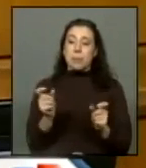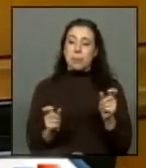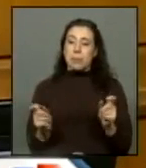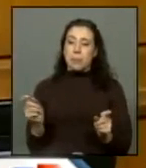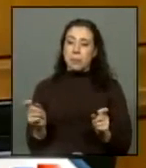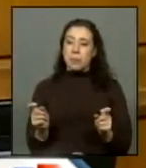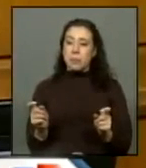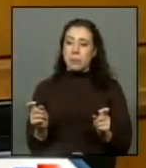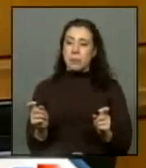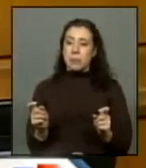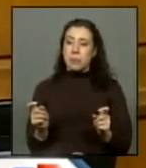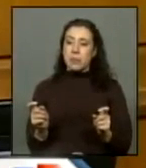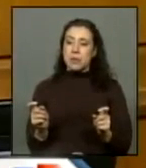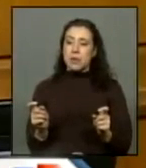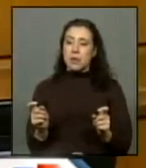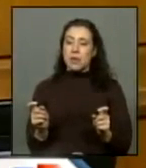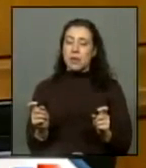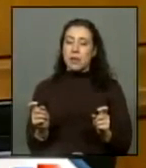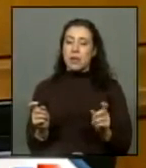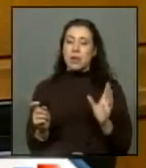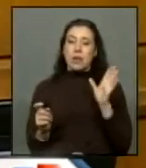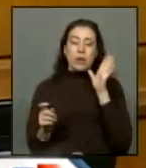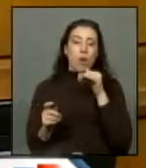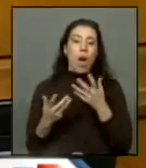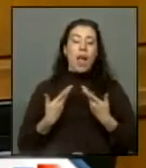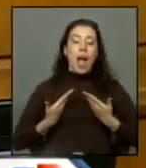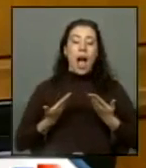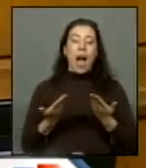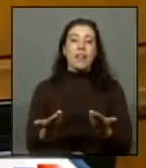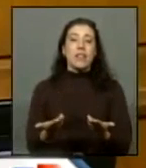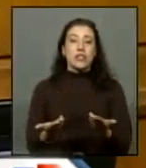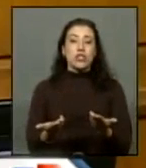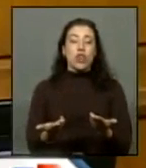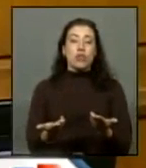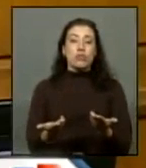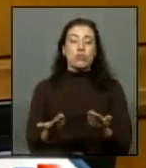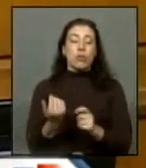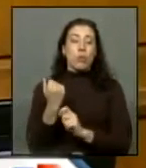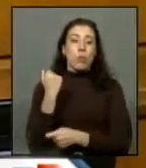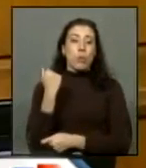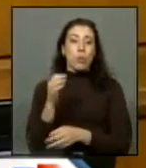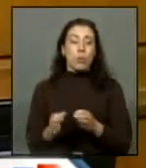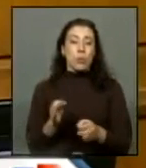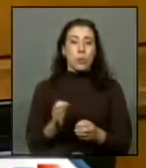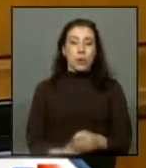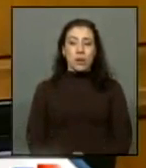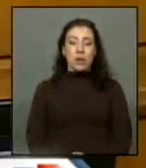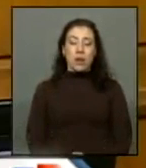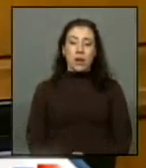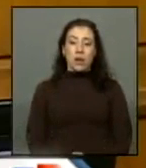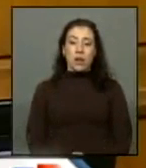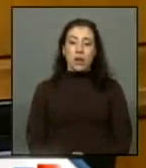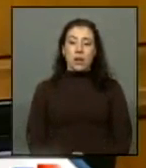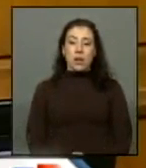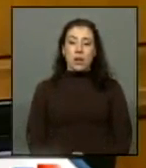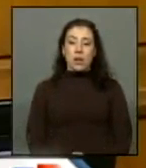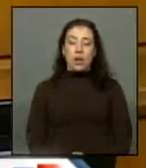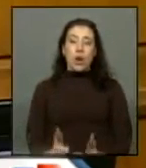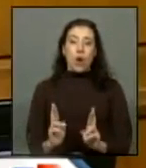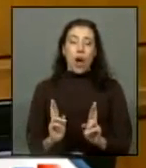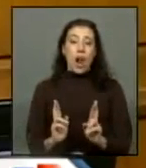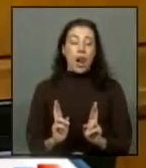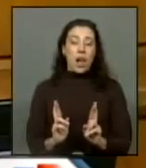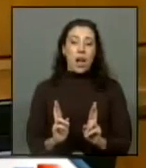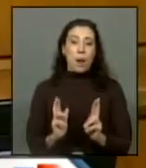no tenga cobertura de atención jurídica. Así es que ojalá se pueda